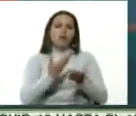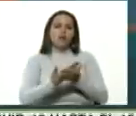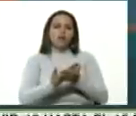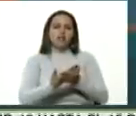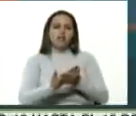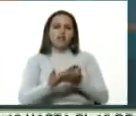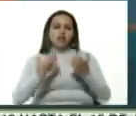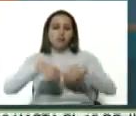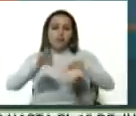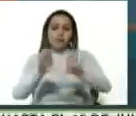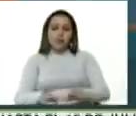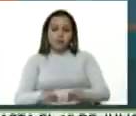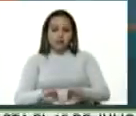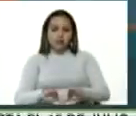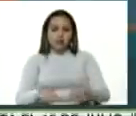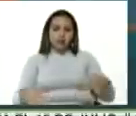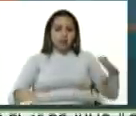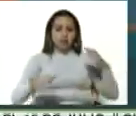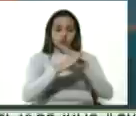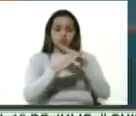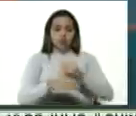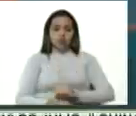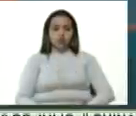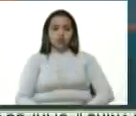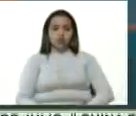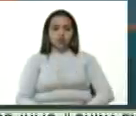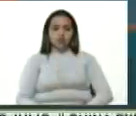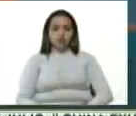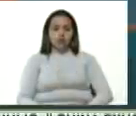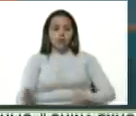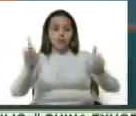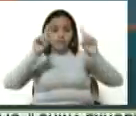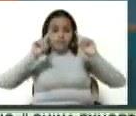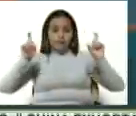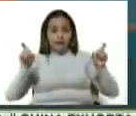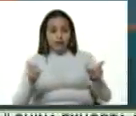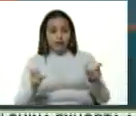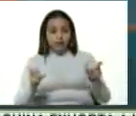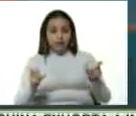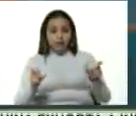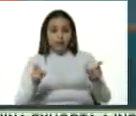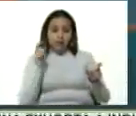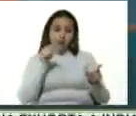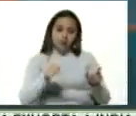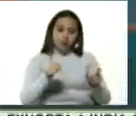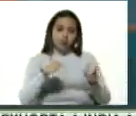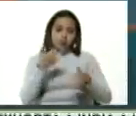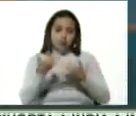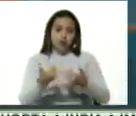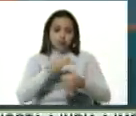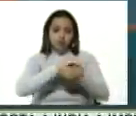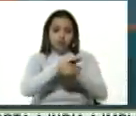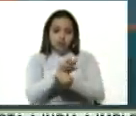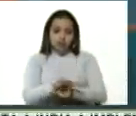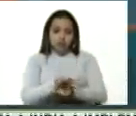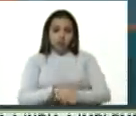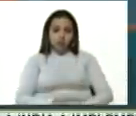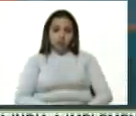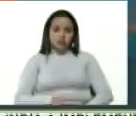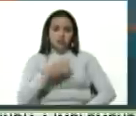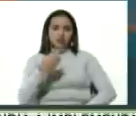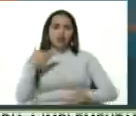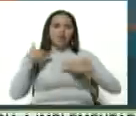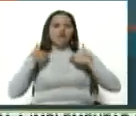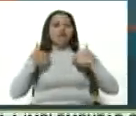suspensión de las sanciones, un paréntesis en las sanciones durante la pandemia, por mera humanidad,